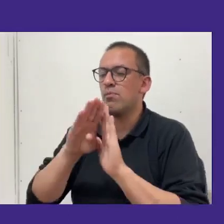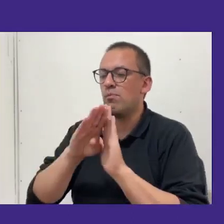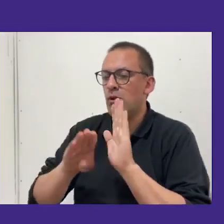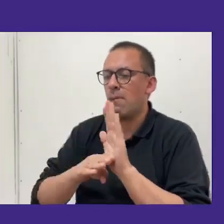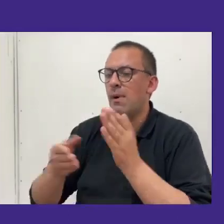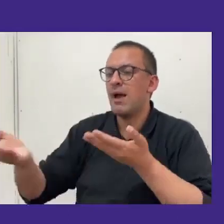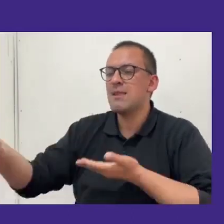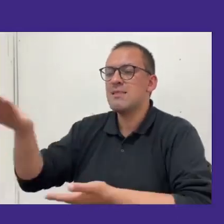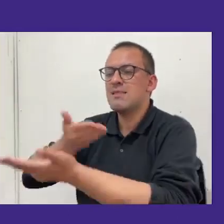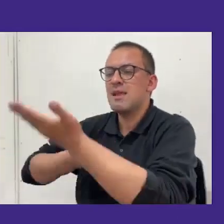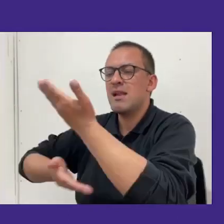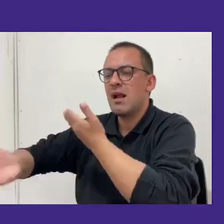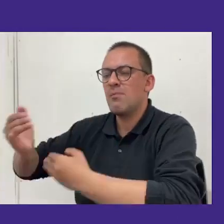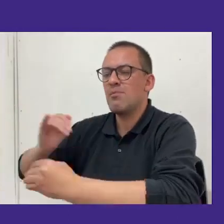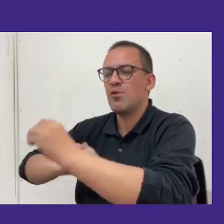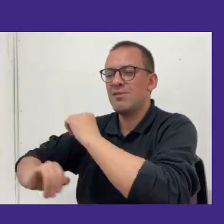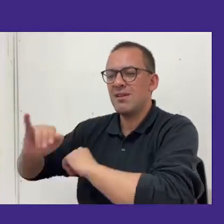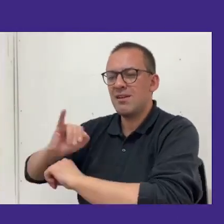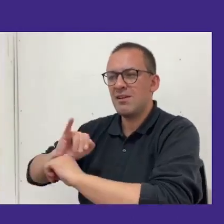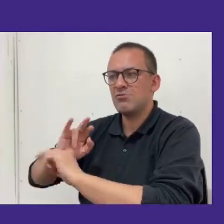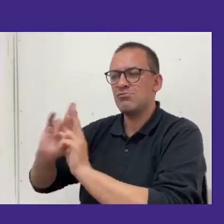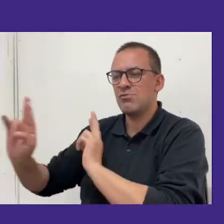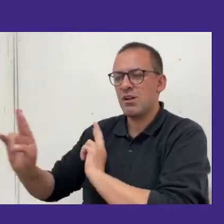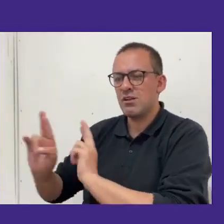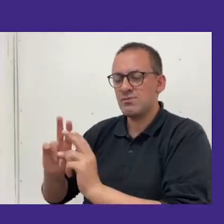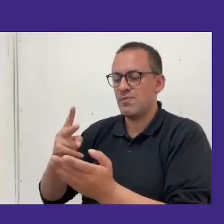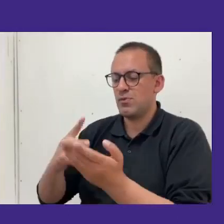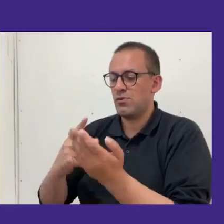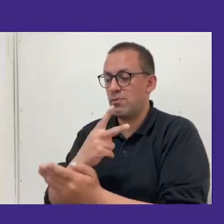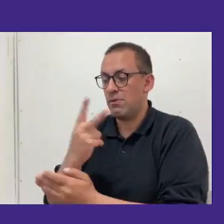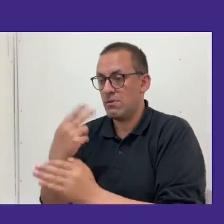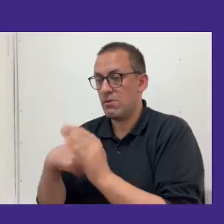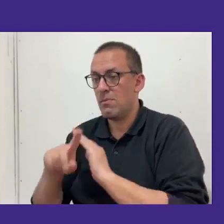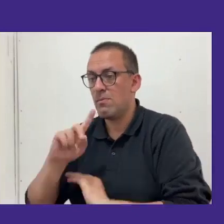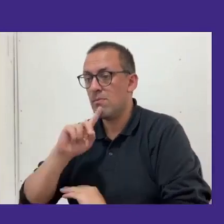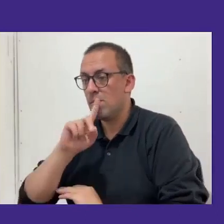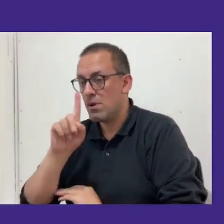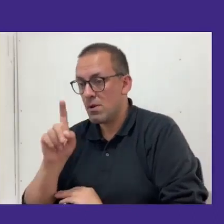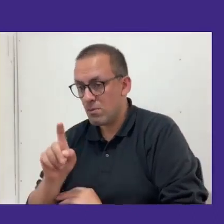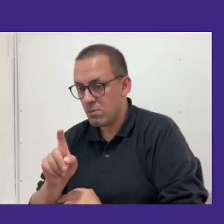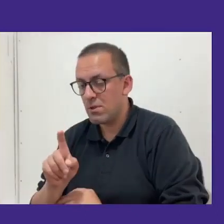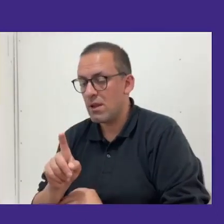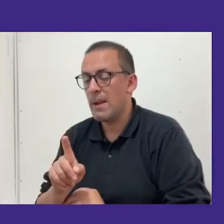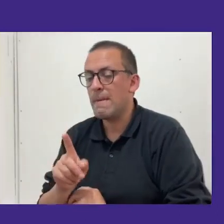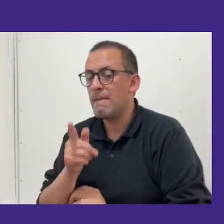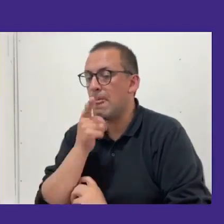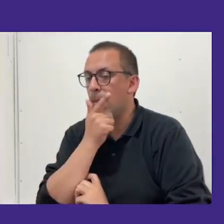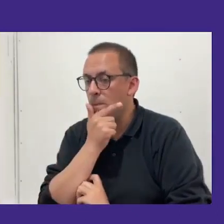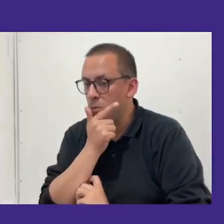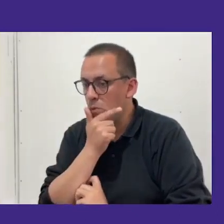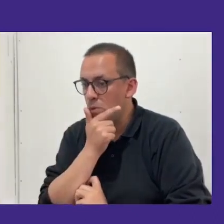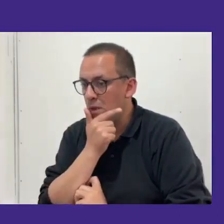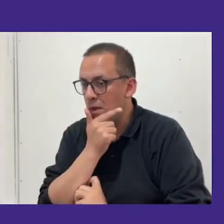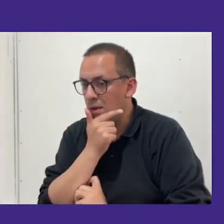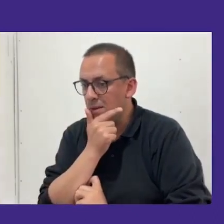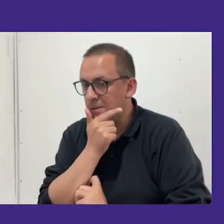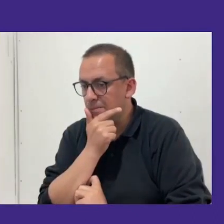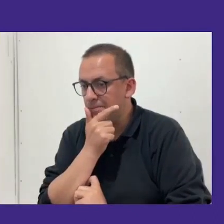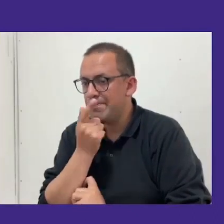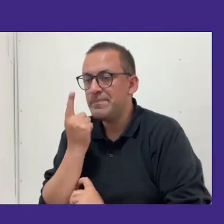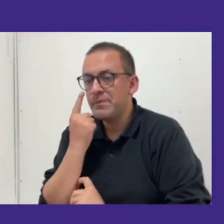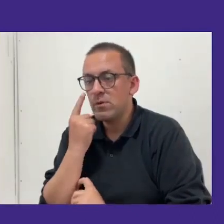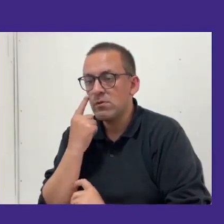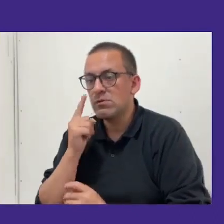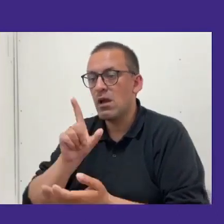relaciones internacionales, pero el 2022 se marcó una diferencia y había más interés por conocer